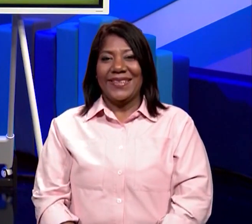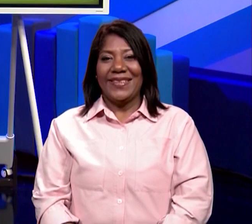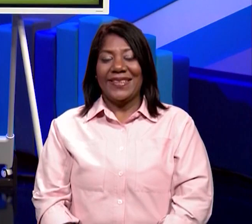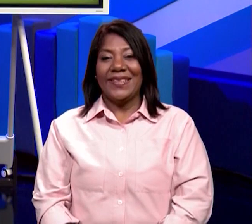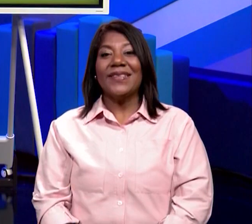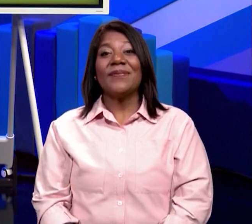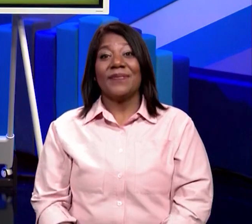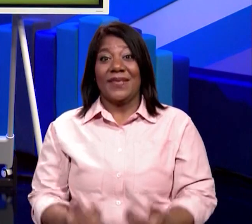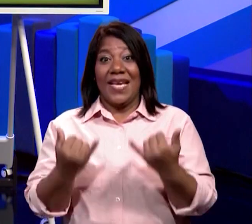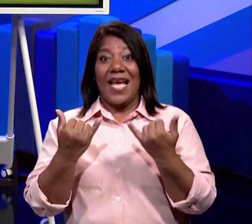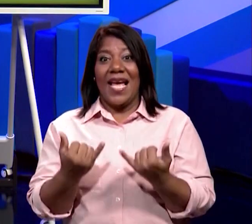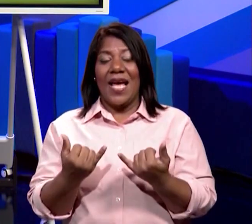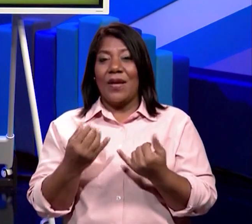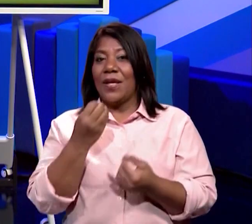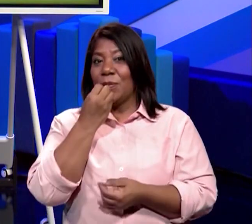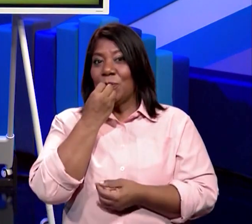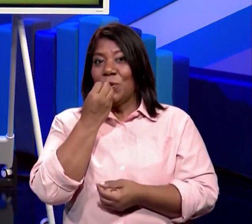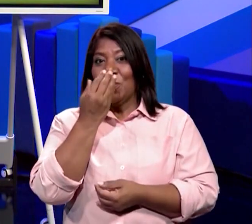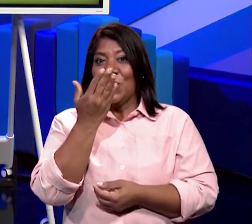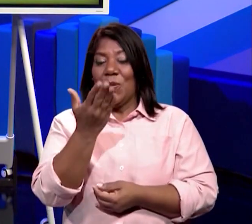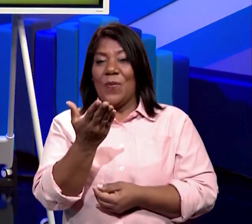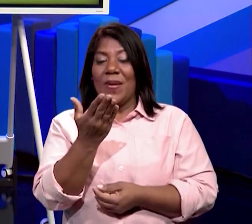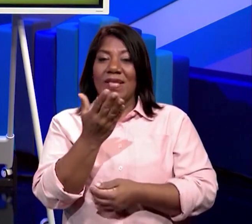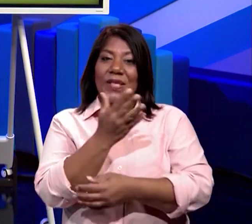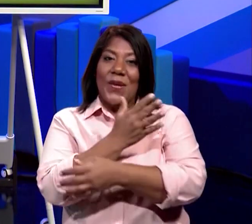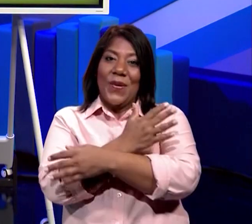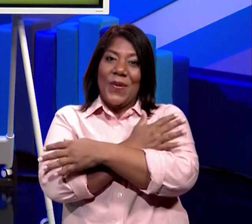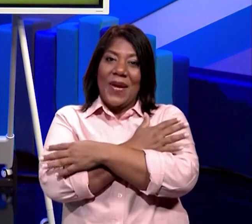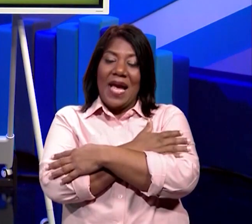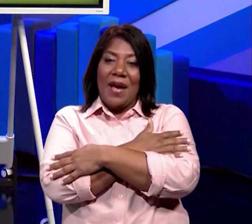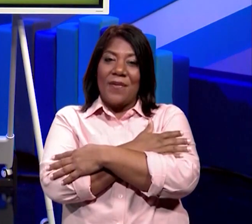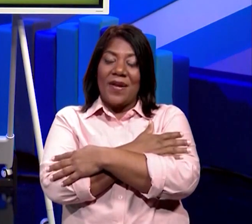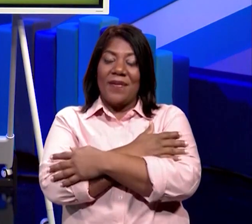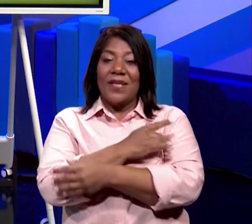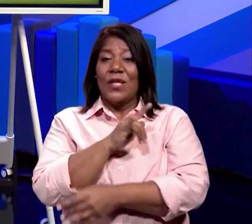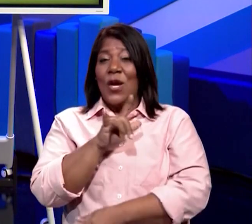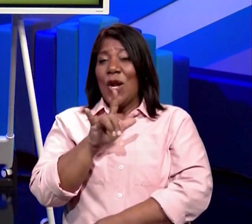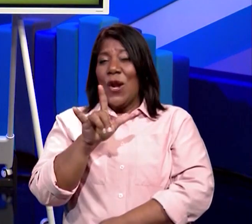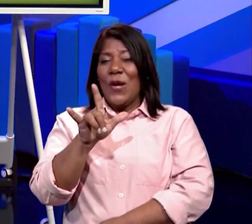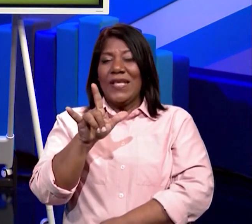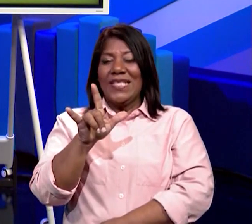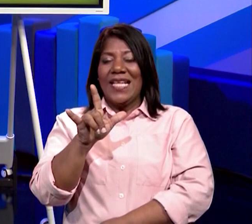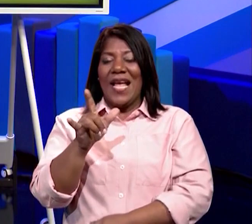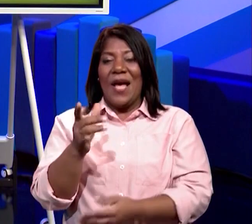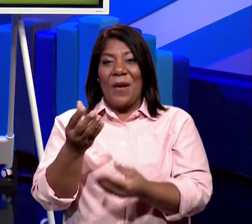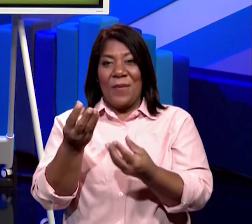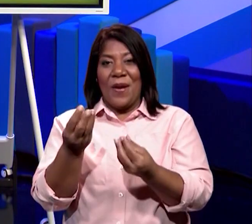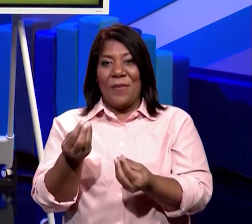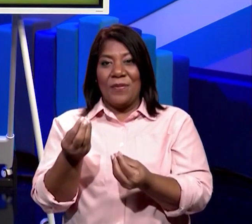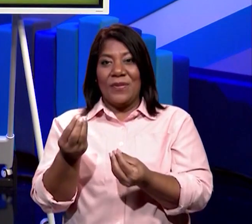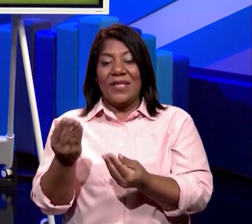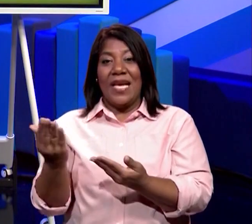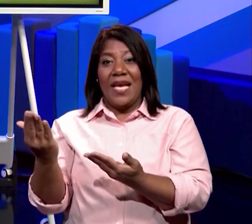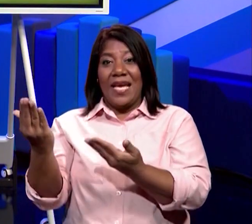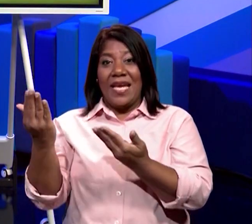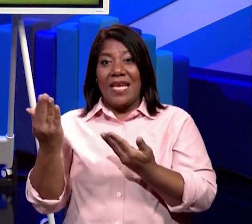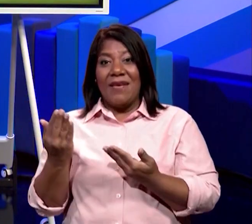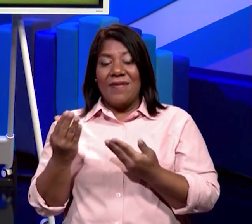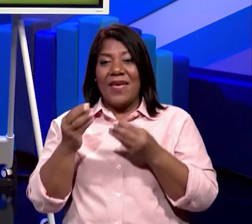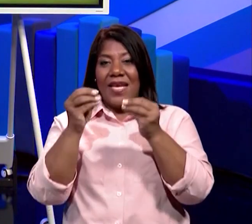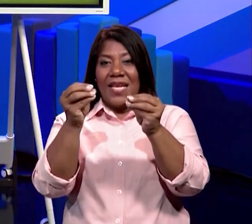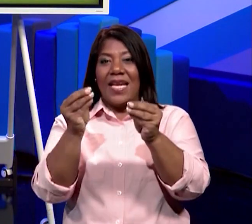Bien, chicos, un beso, un abrazo. Los amo mucho. Y los dejo con la profesora